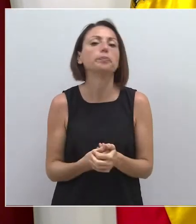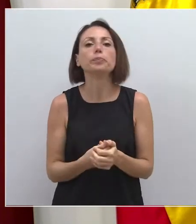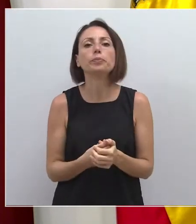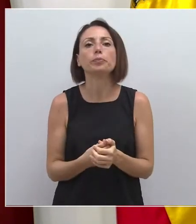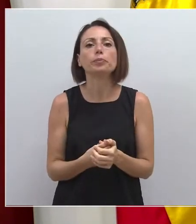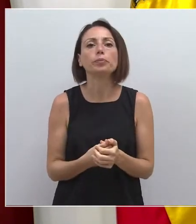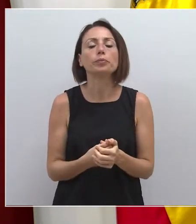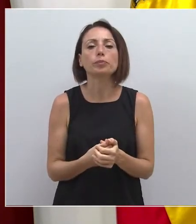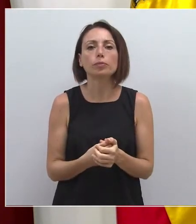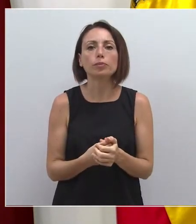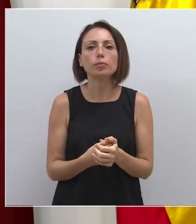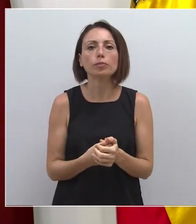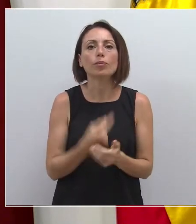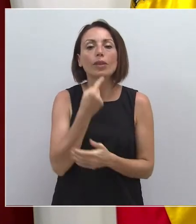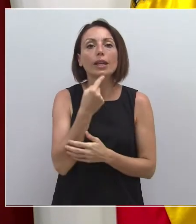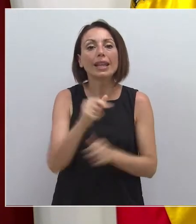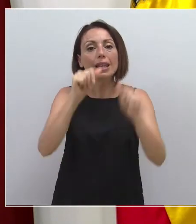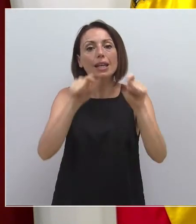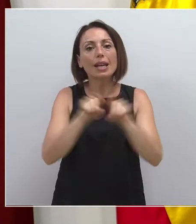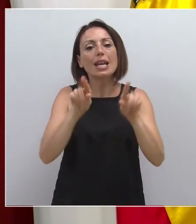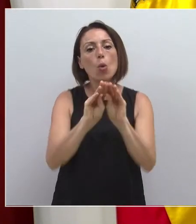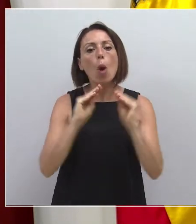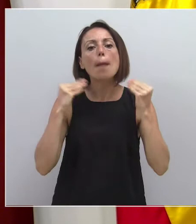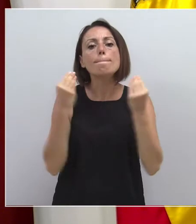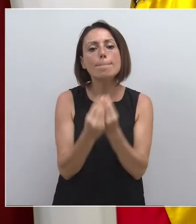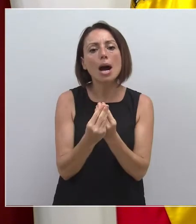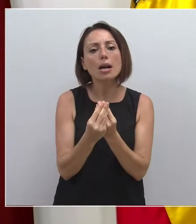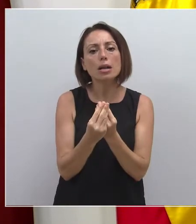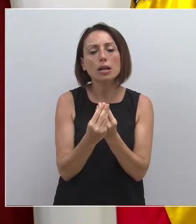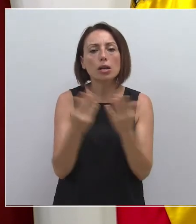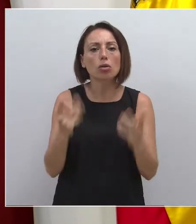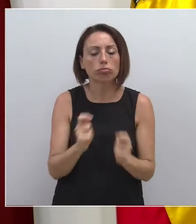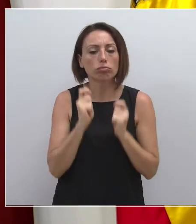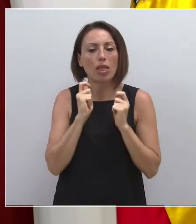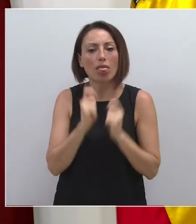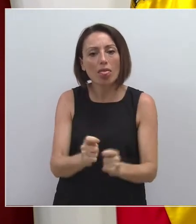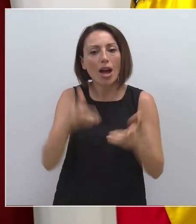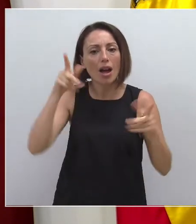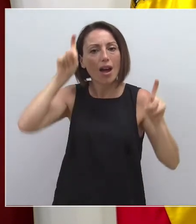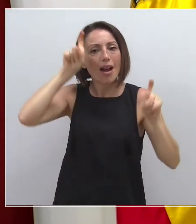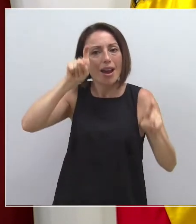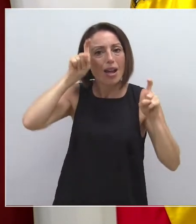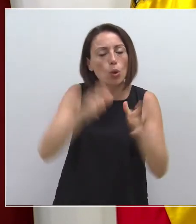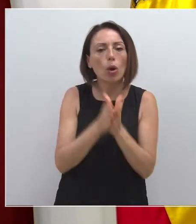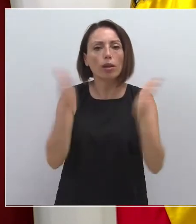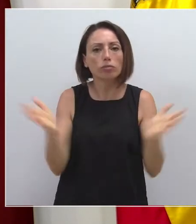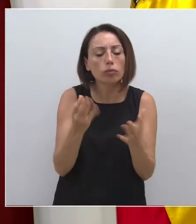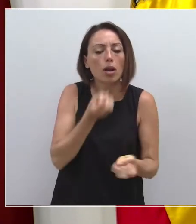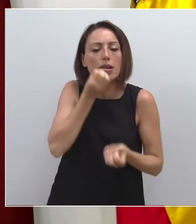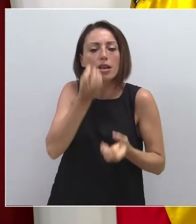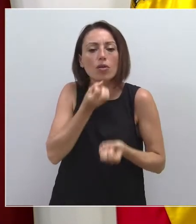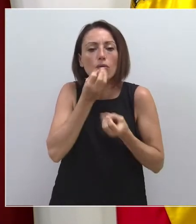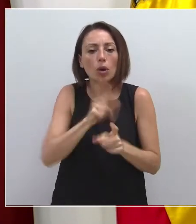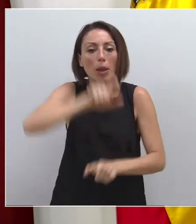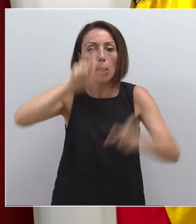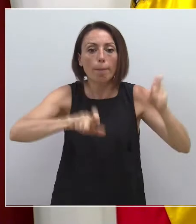de establecer el marco, poner los medios, fomentar la educación y el conocimiento y la información de